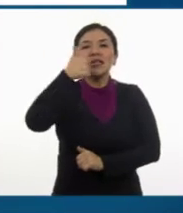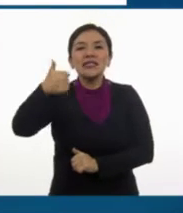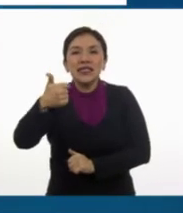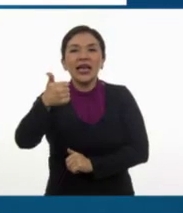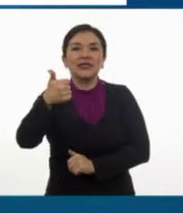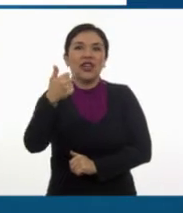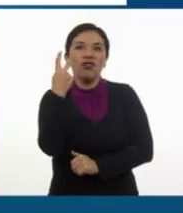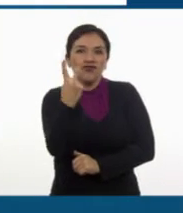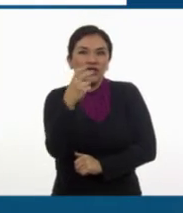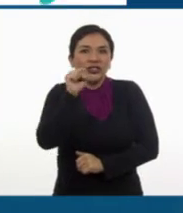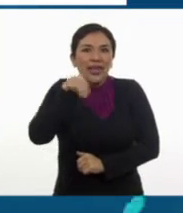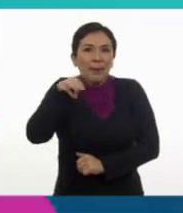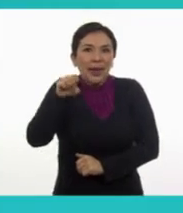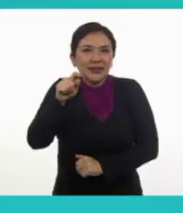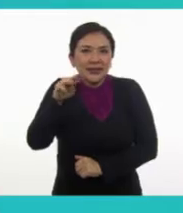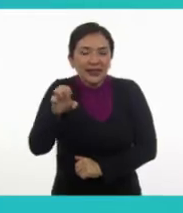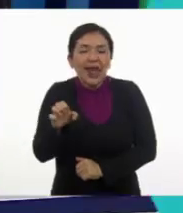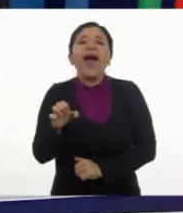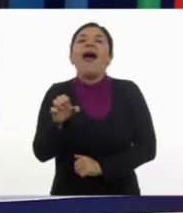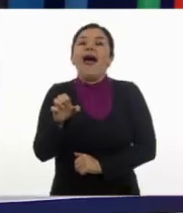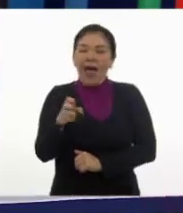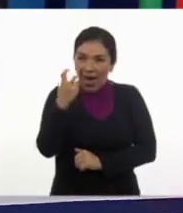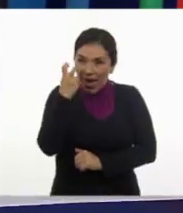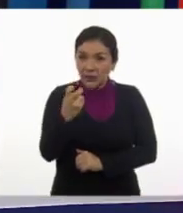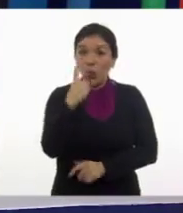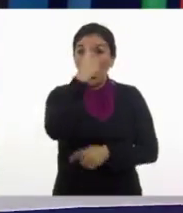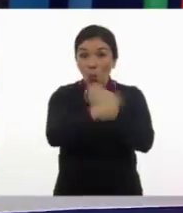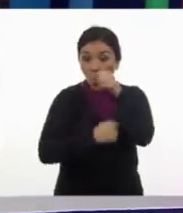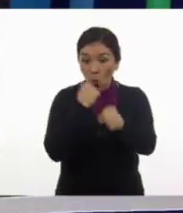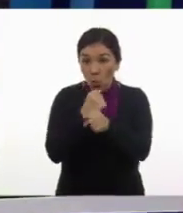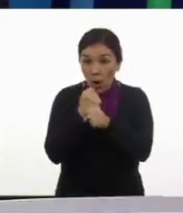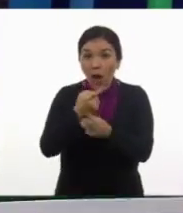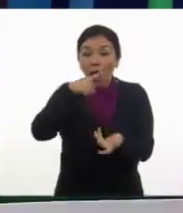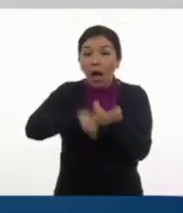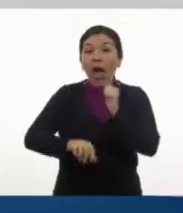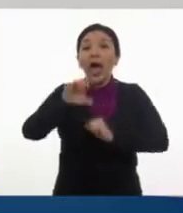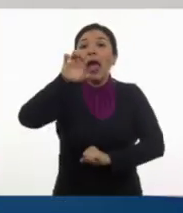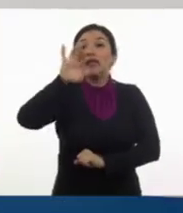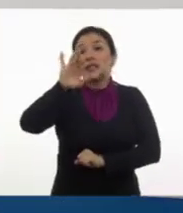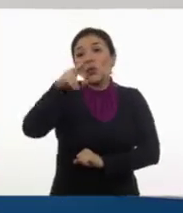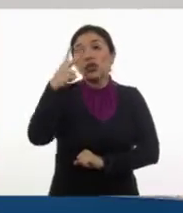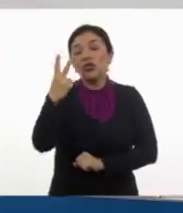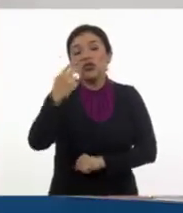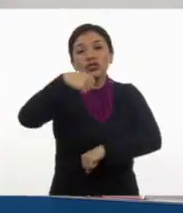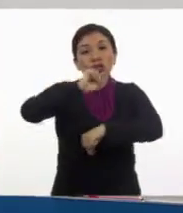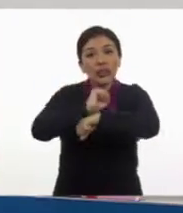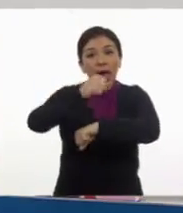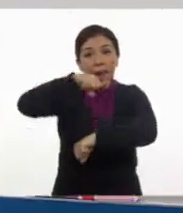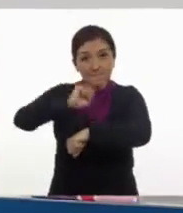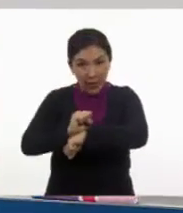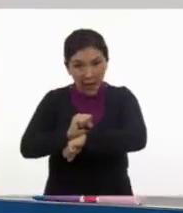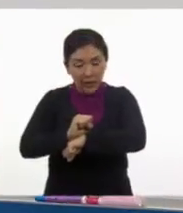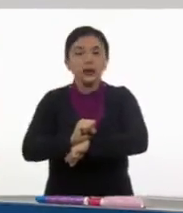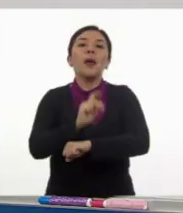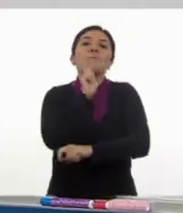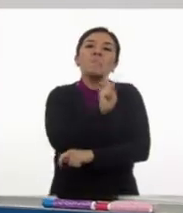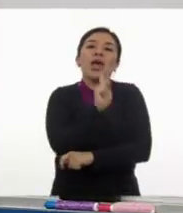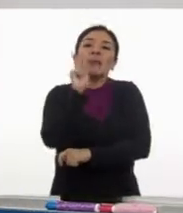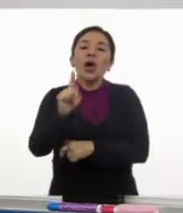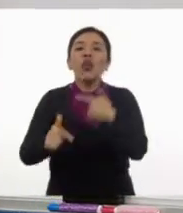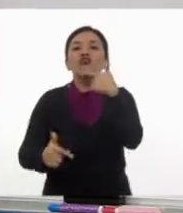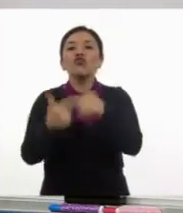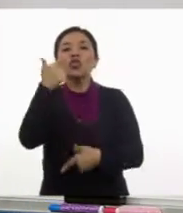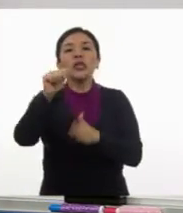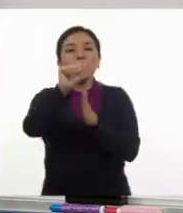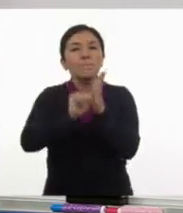un año sería igual a cincuenta y dos semanas o igual a doce